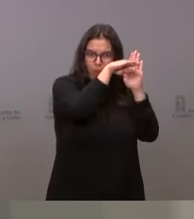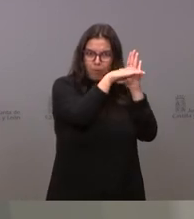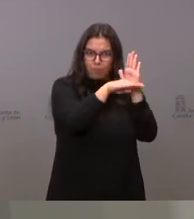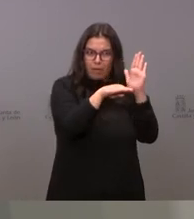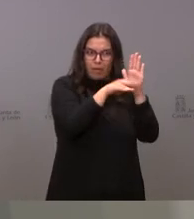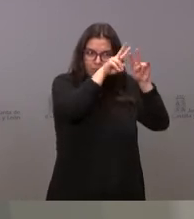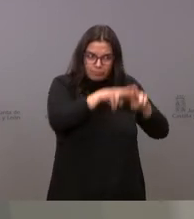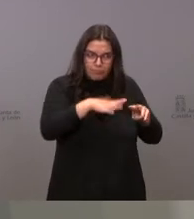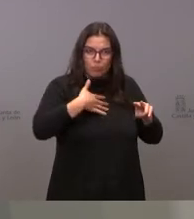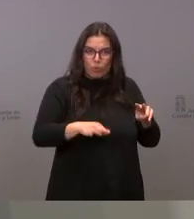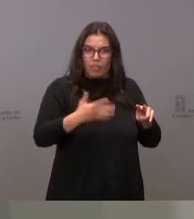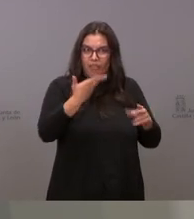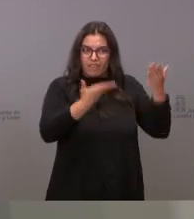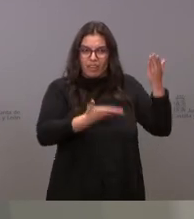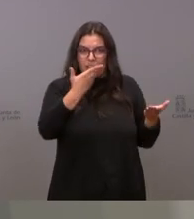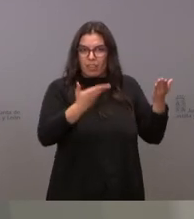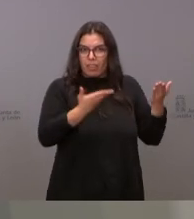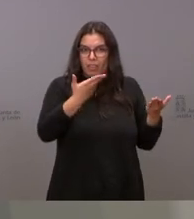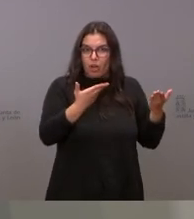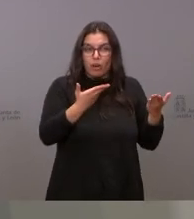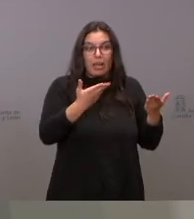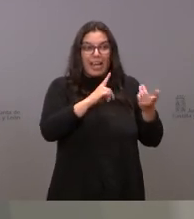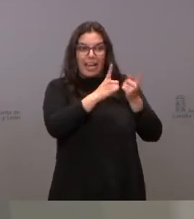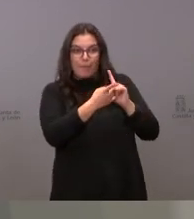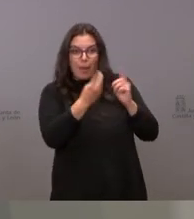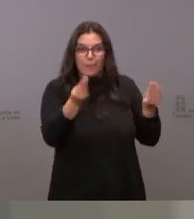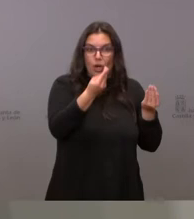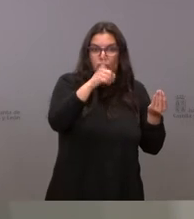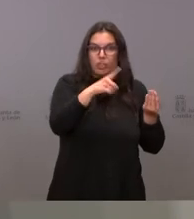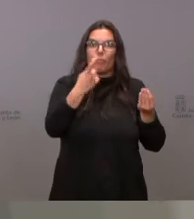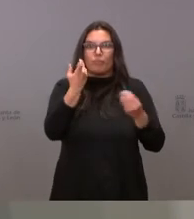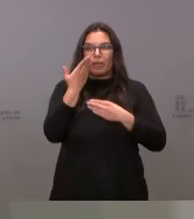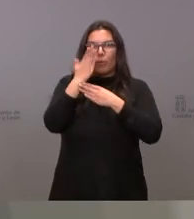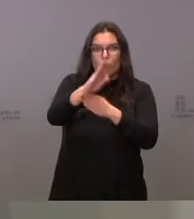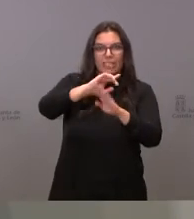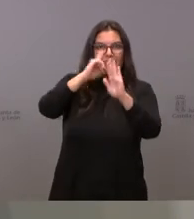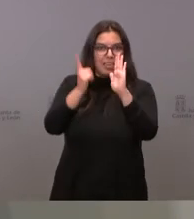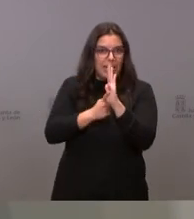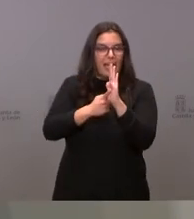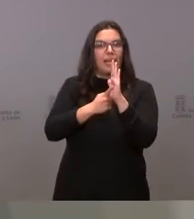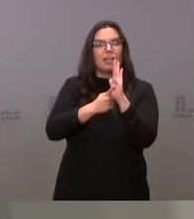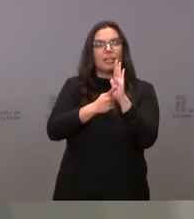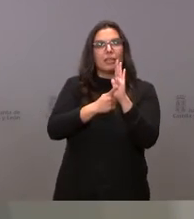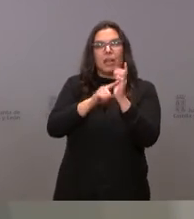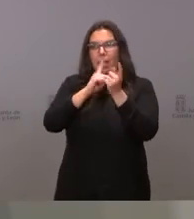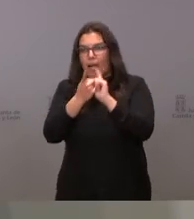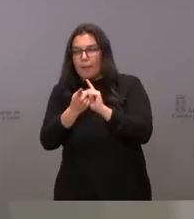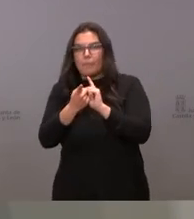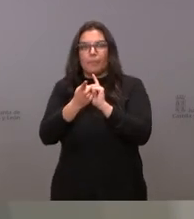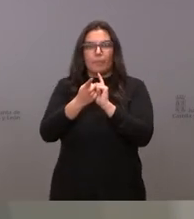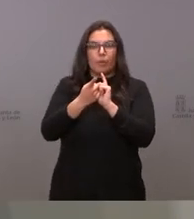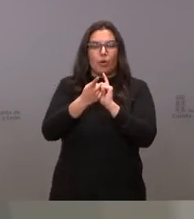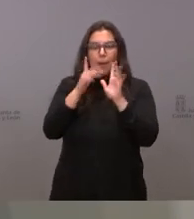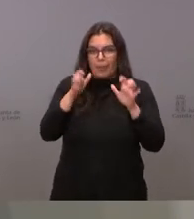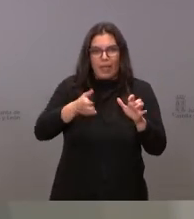tener una valoración sobre hay que cambiar unas cosas o no y eso habría que hacer propuestas legislativas o no legislativas de si tenemos algo que cambiar o tenemos algo que